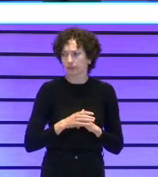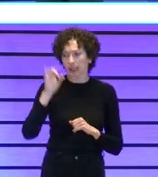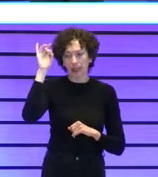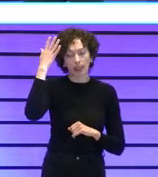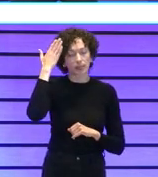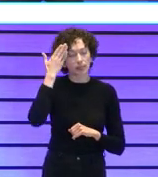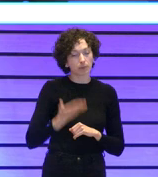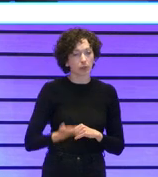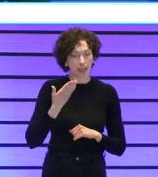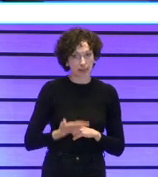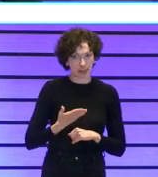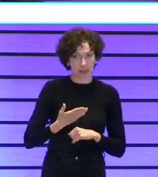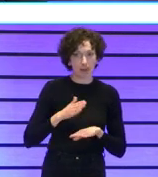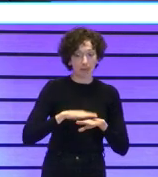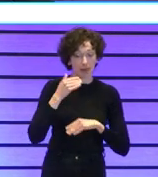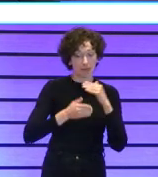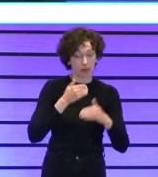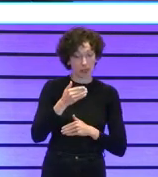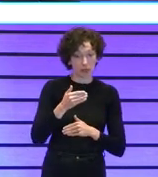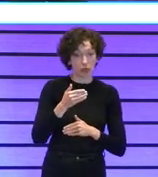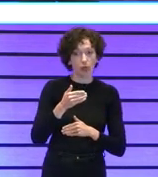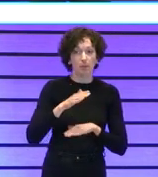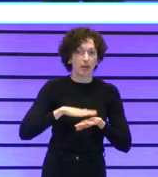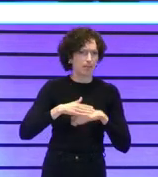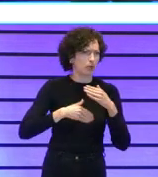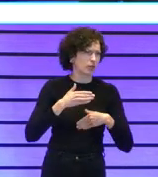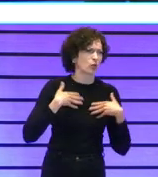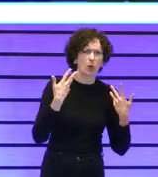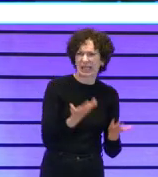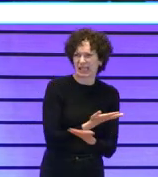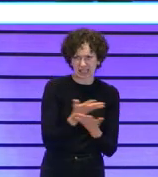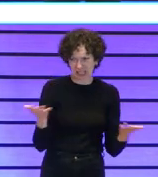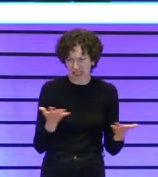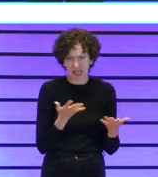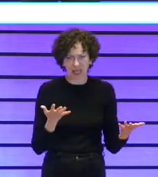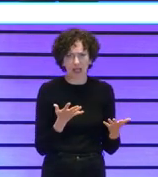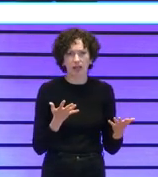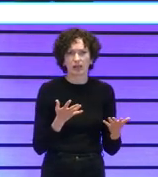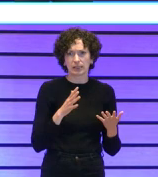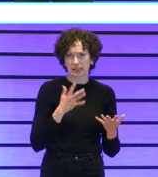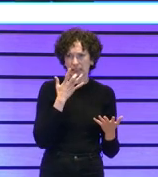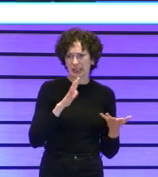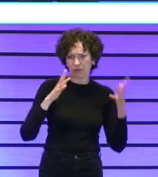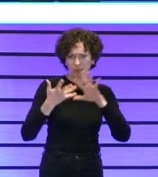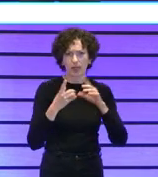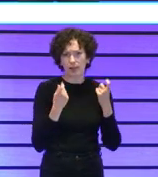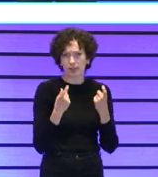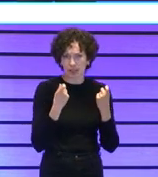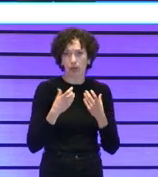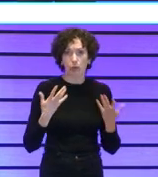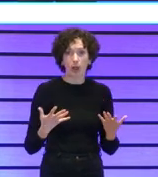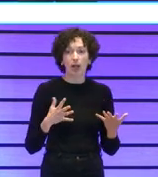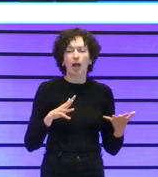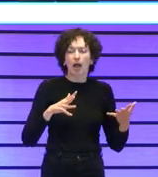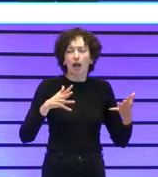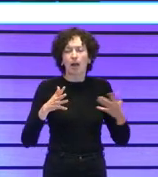claves ¿vale? yo creo que para este proceso y prácticamente para cualquiera que podamos que lleve una transformación implantación progresiva